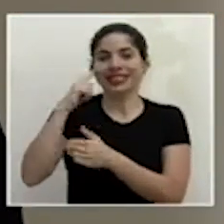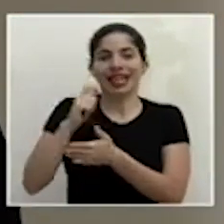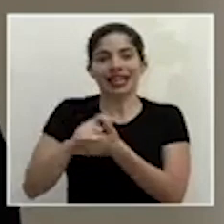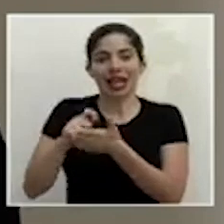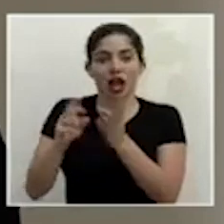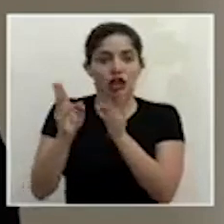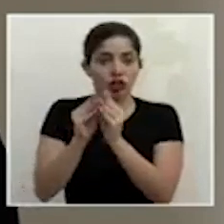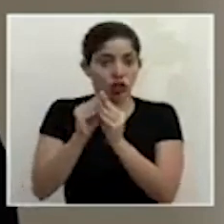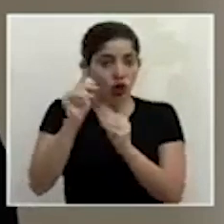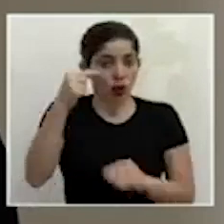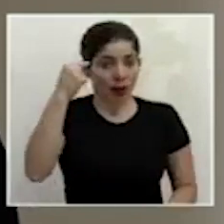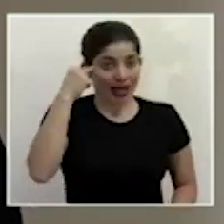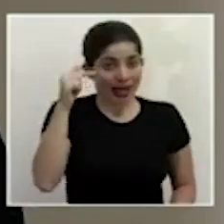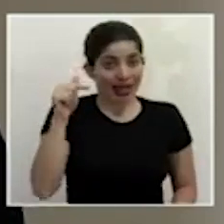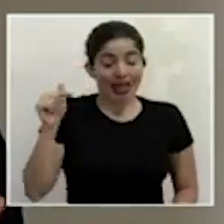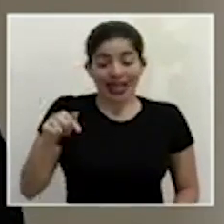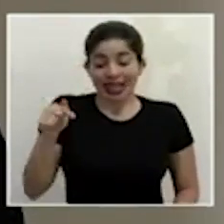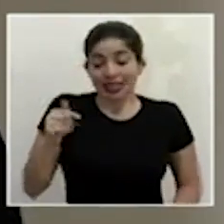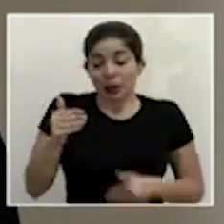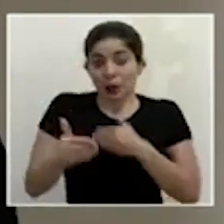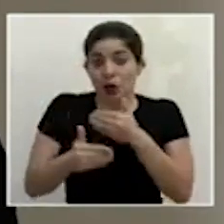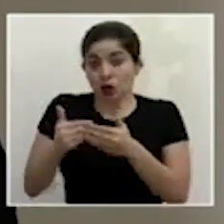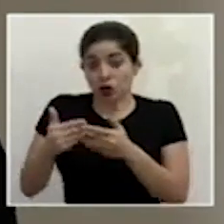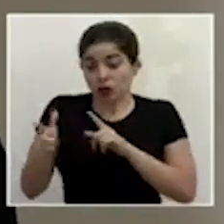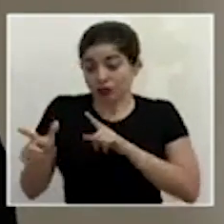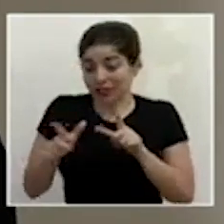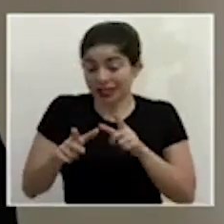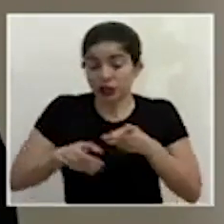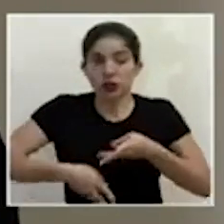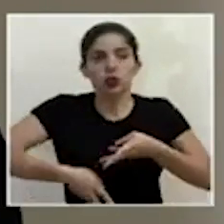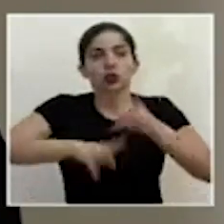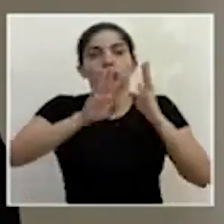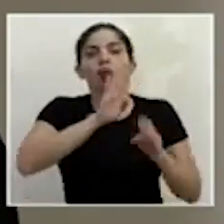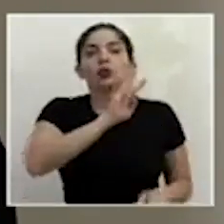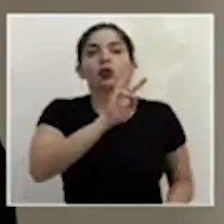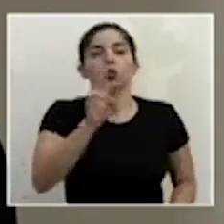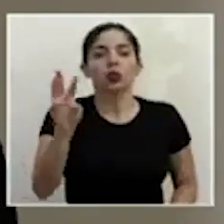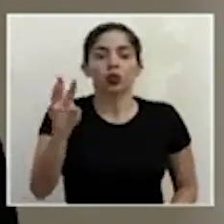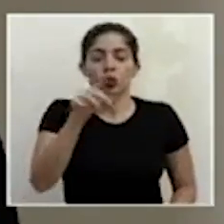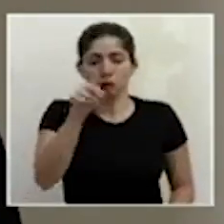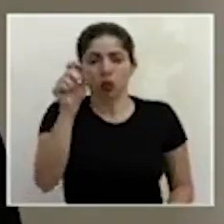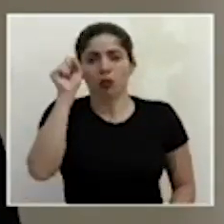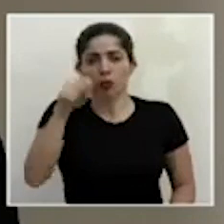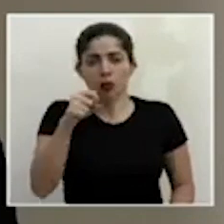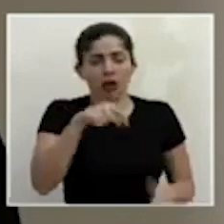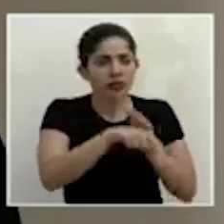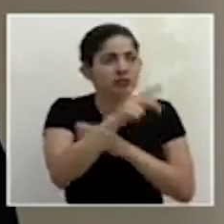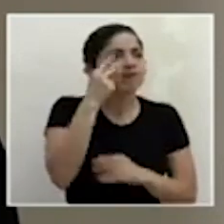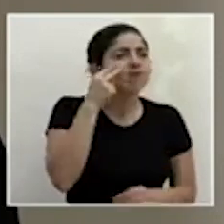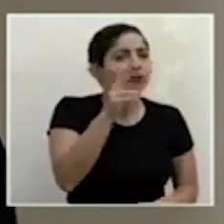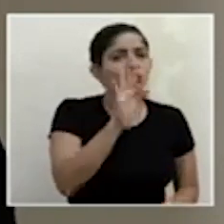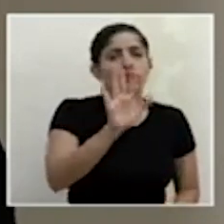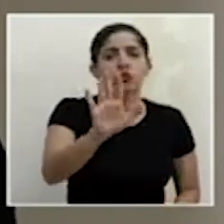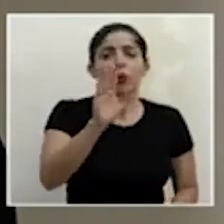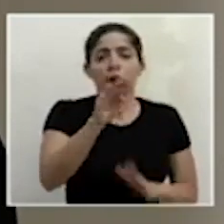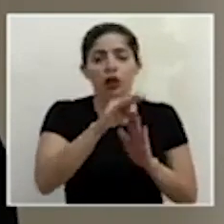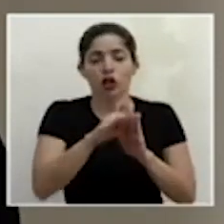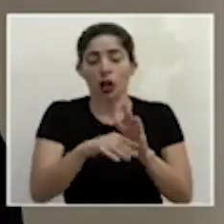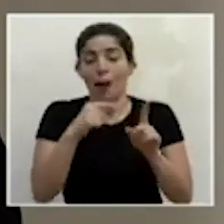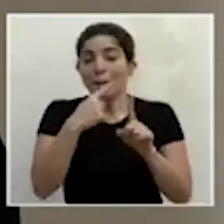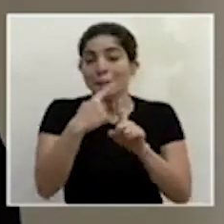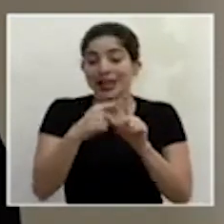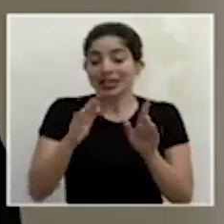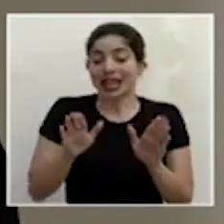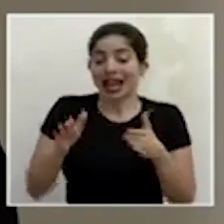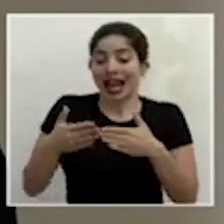y esos protocolos los estamos subiendo a un sitio web donde pueden encontrar los protocolos y la caja de herramientas